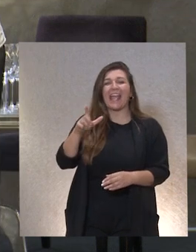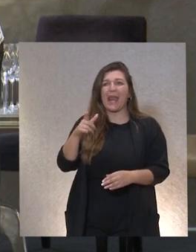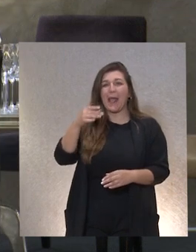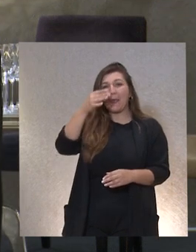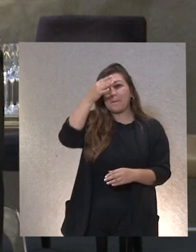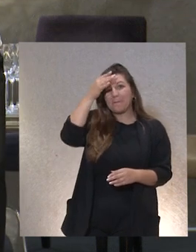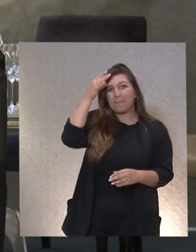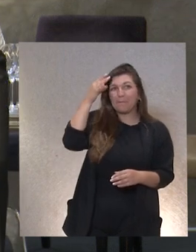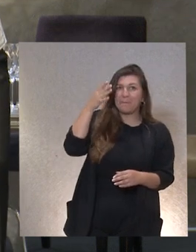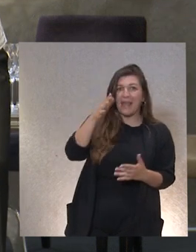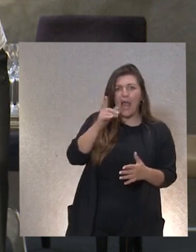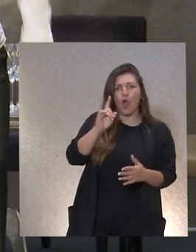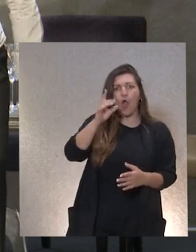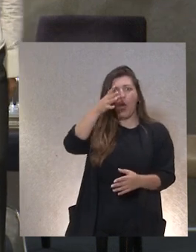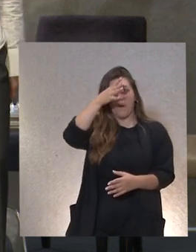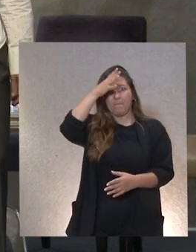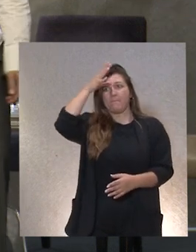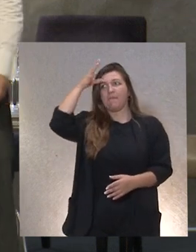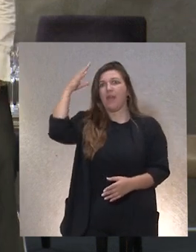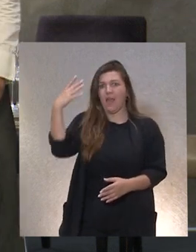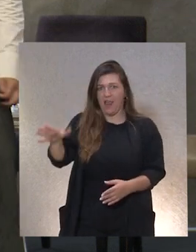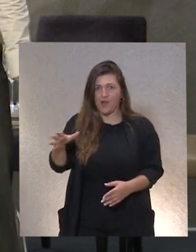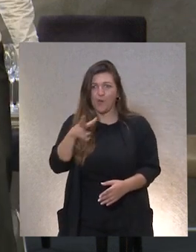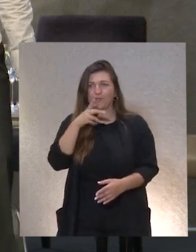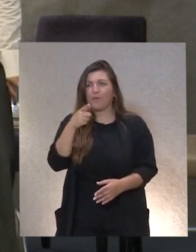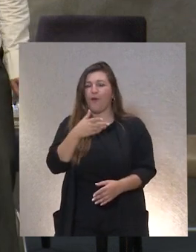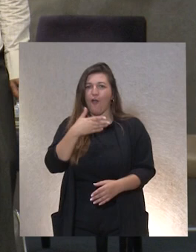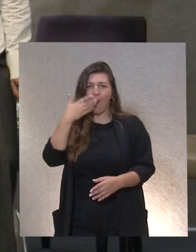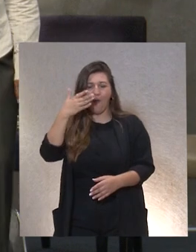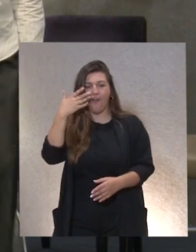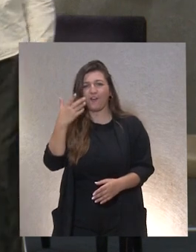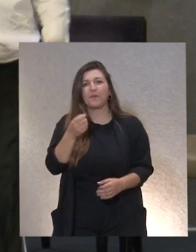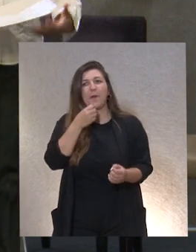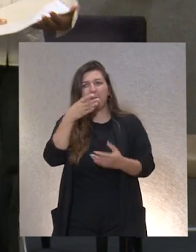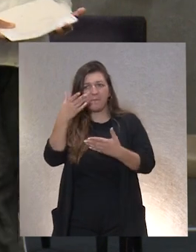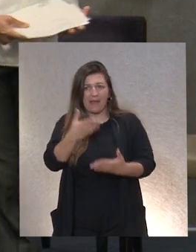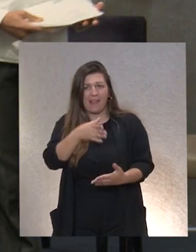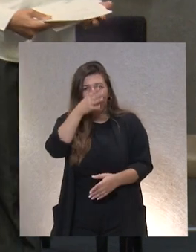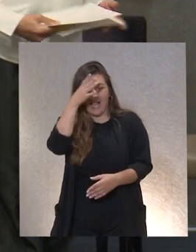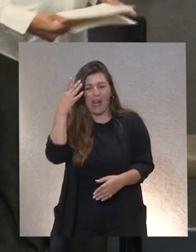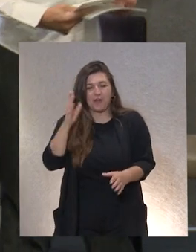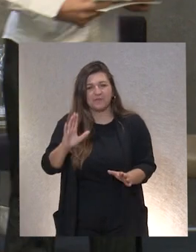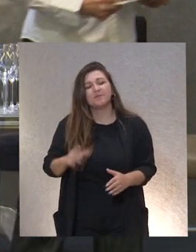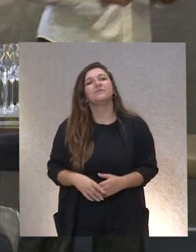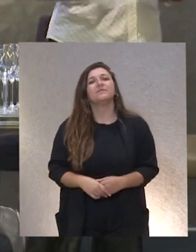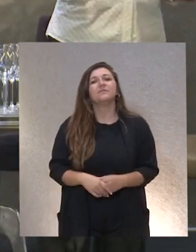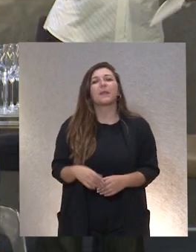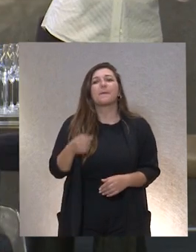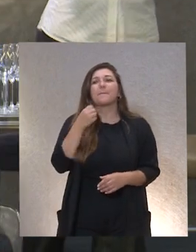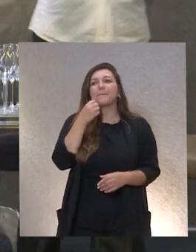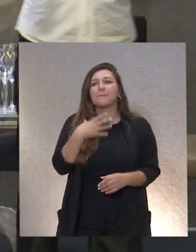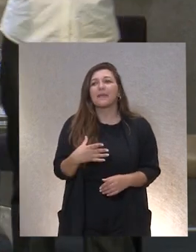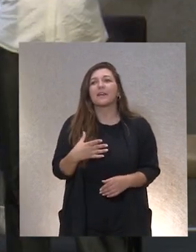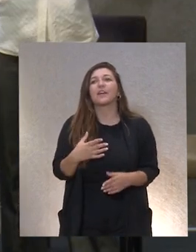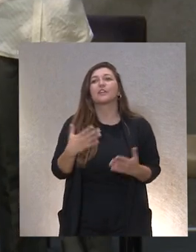veranazo, porque chicos, cómo estamos de calor. Bienvenido sea, en todo caso. Muy bien, pues